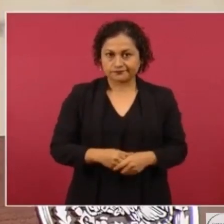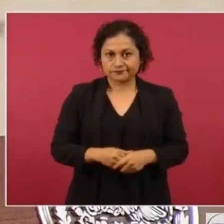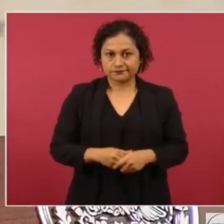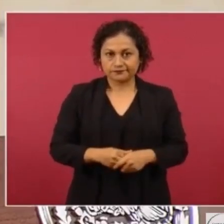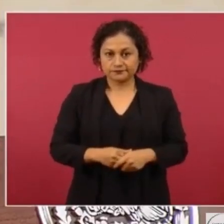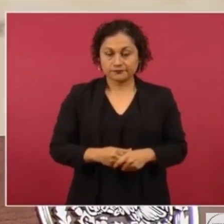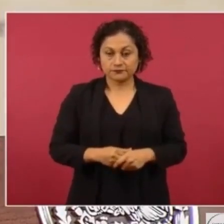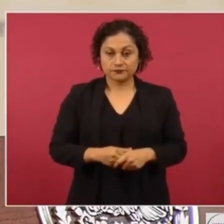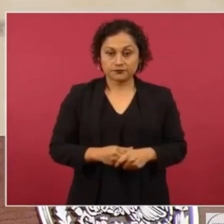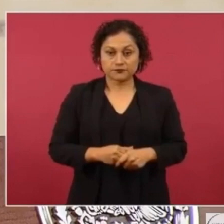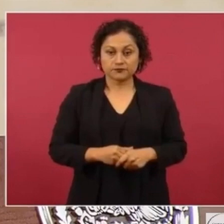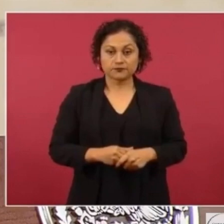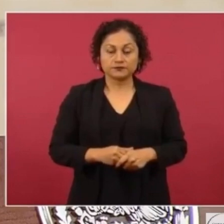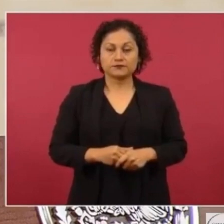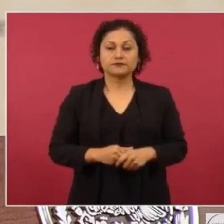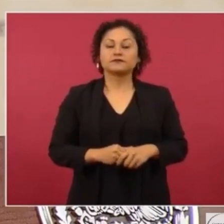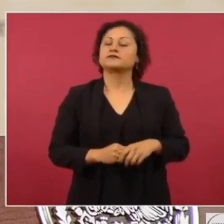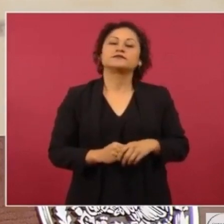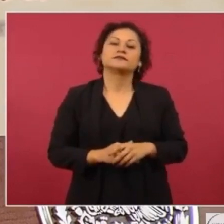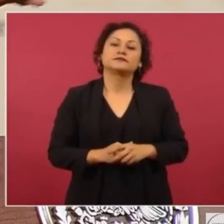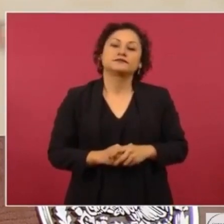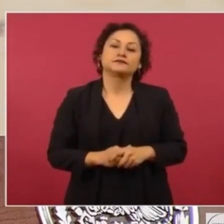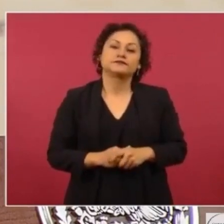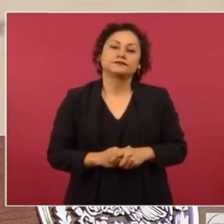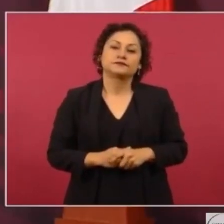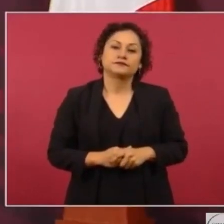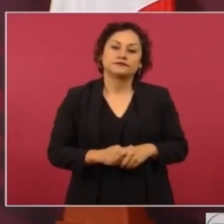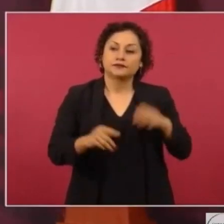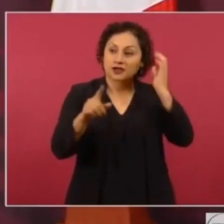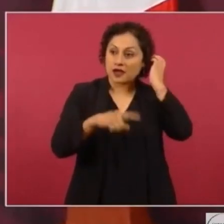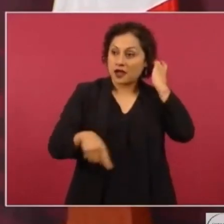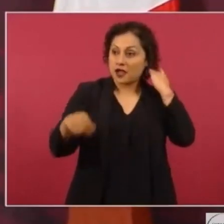y esos que pusieron en el mensaje